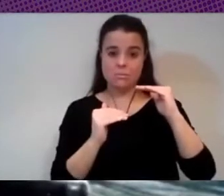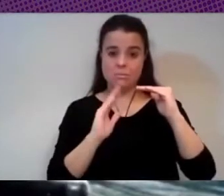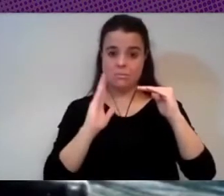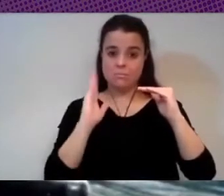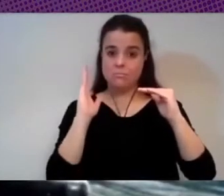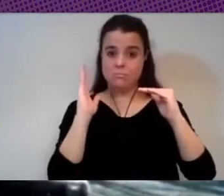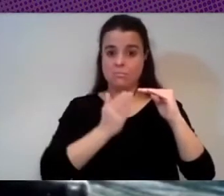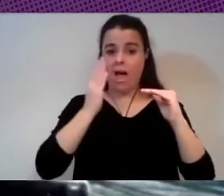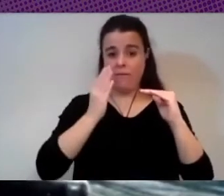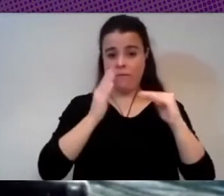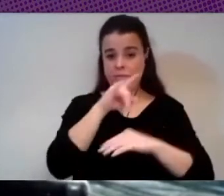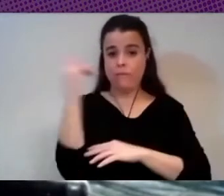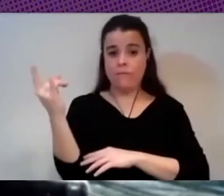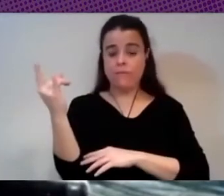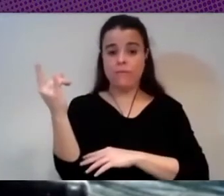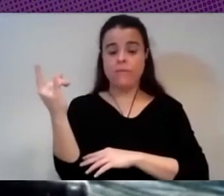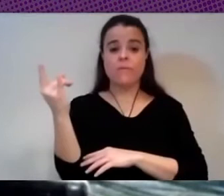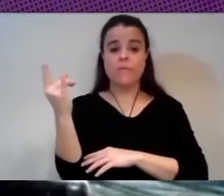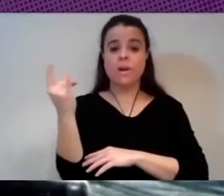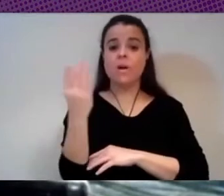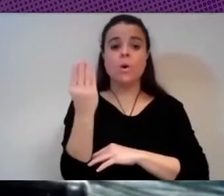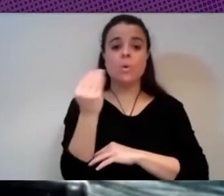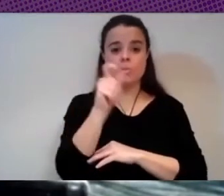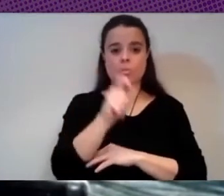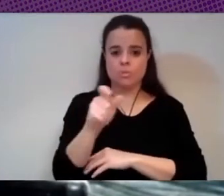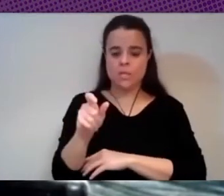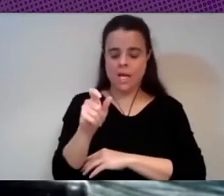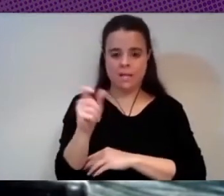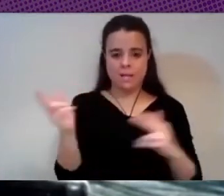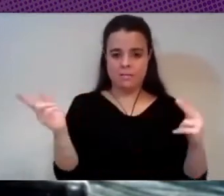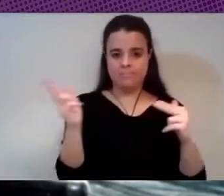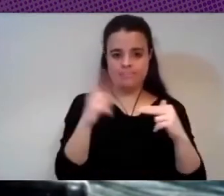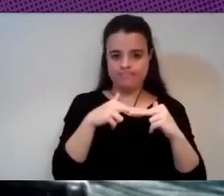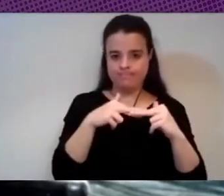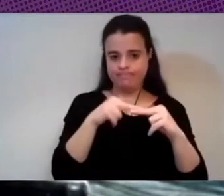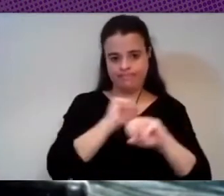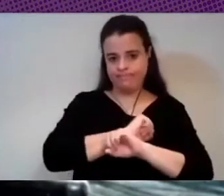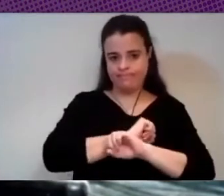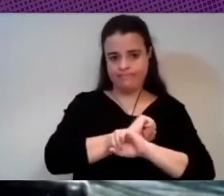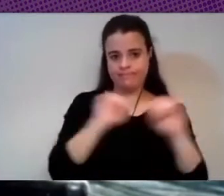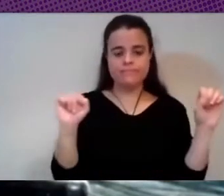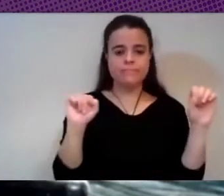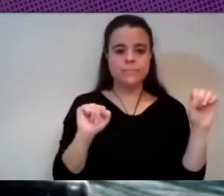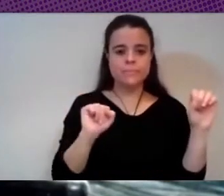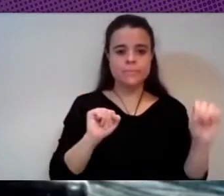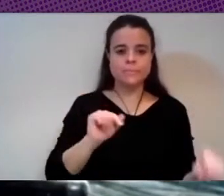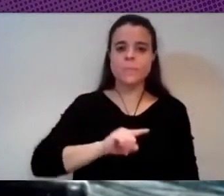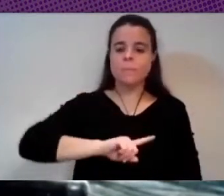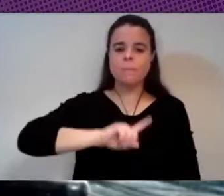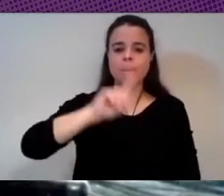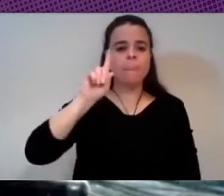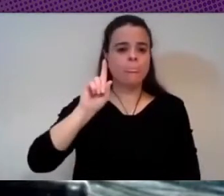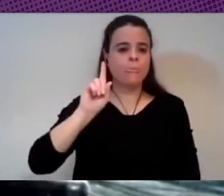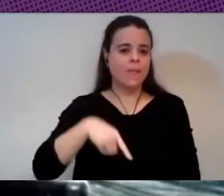imposibilidades de muchos de conectarse también lo que decía antes es es